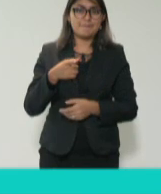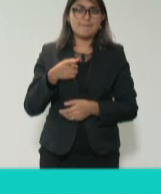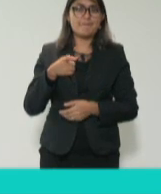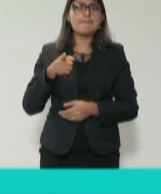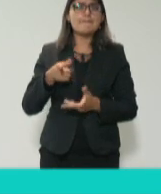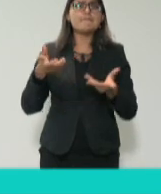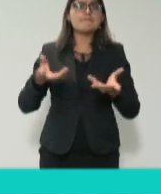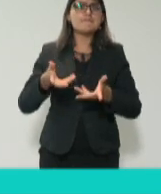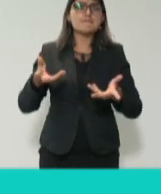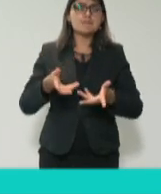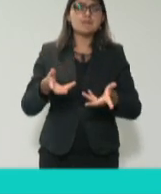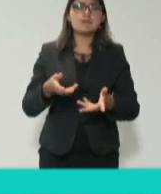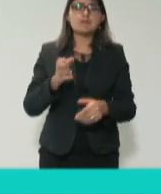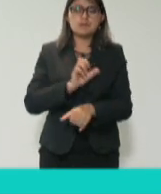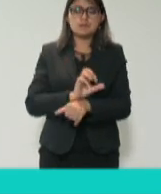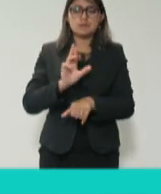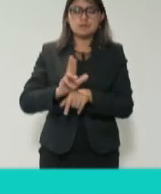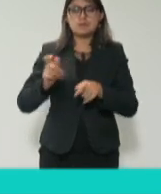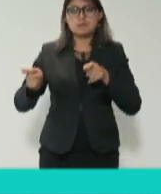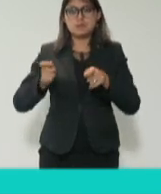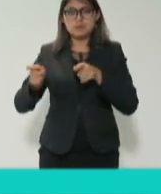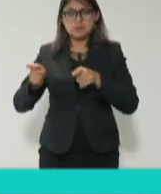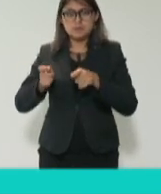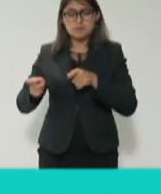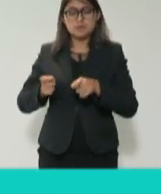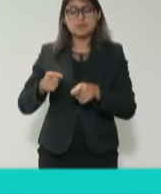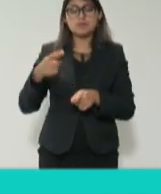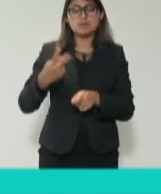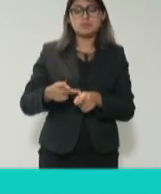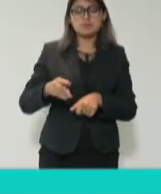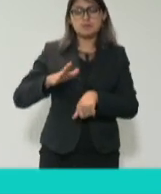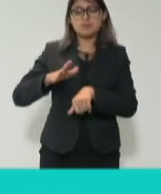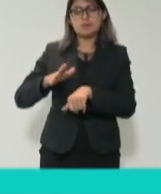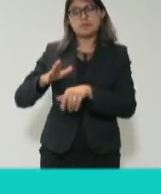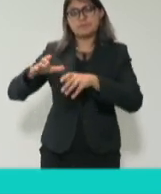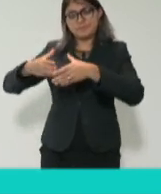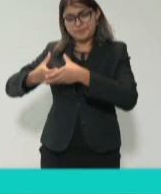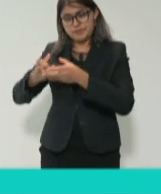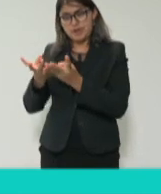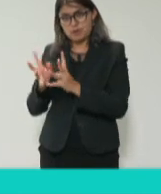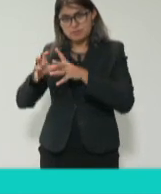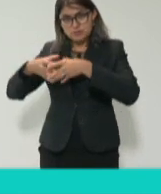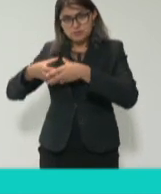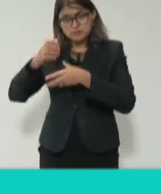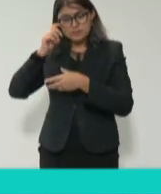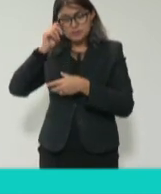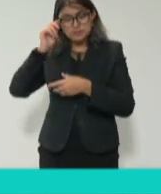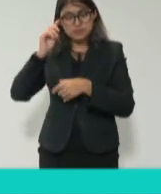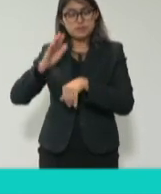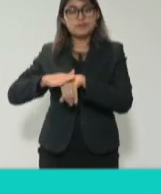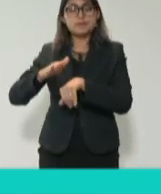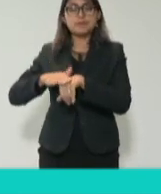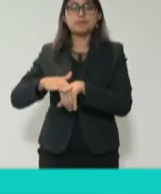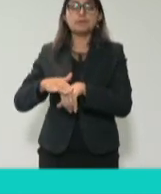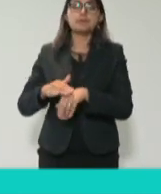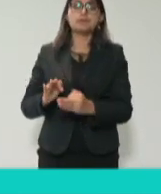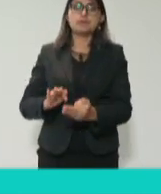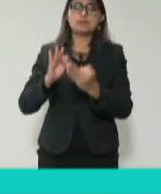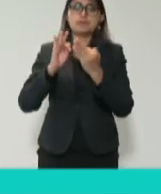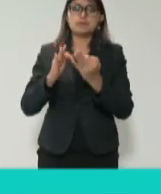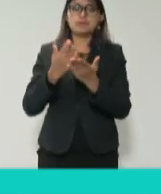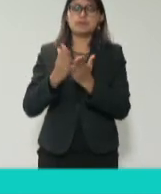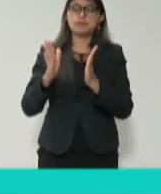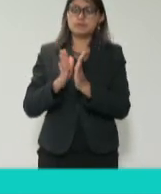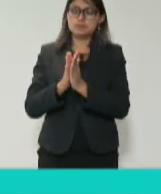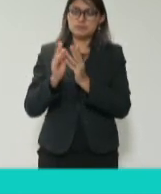coordinadora de la Comisión de Rendición de Cuentas, pero ha sido miembro activo en otras comisiones. Pues le damos la